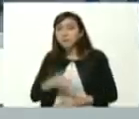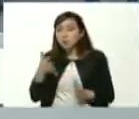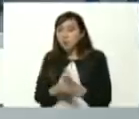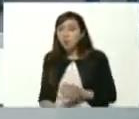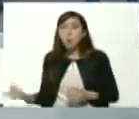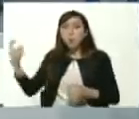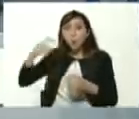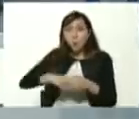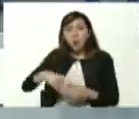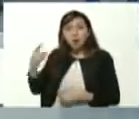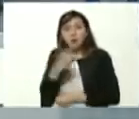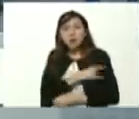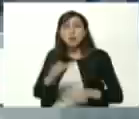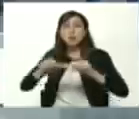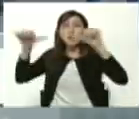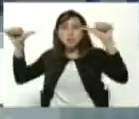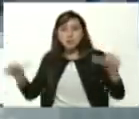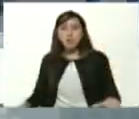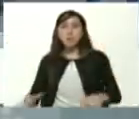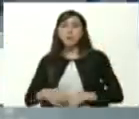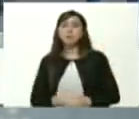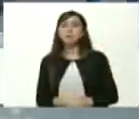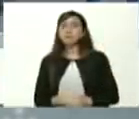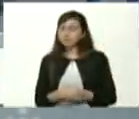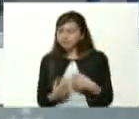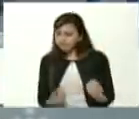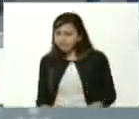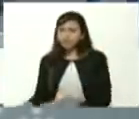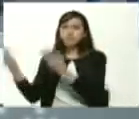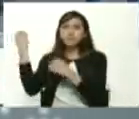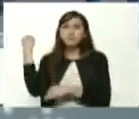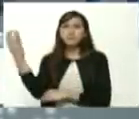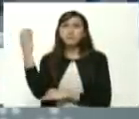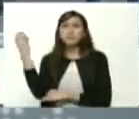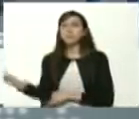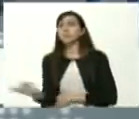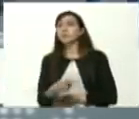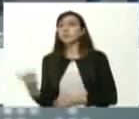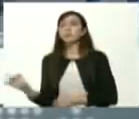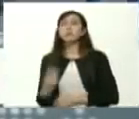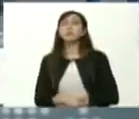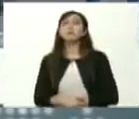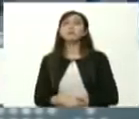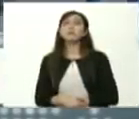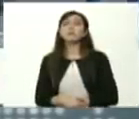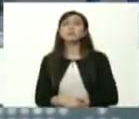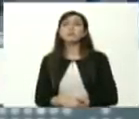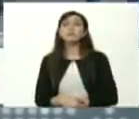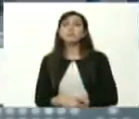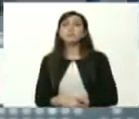nacional de ingreso universitario adelante Vignier adelante Jesús adelante